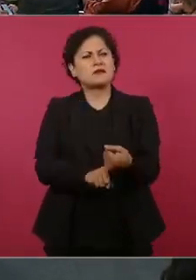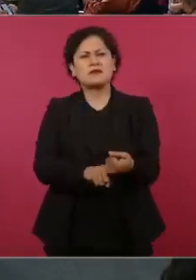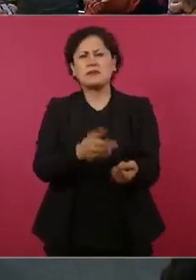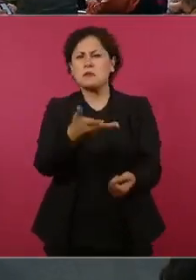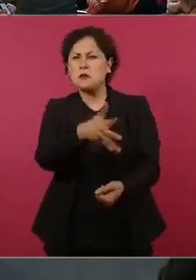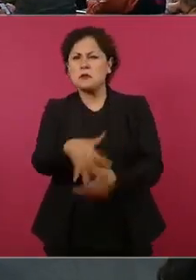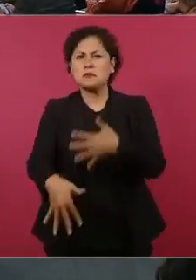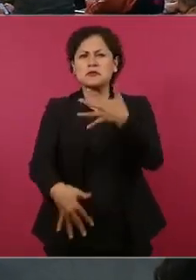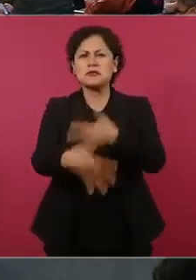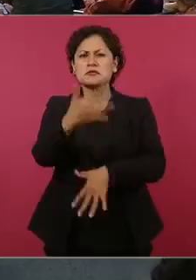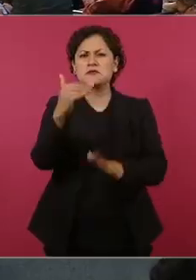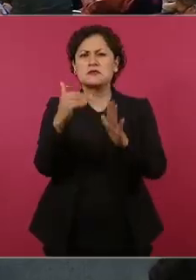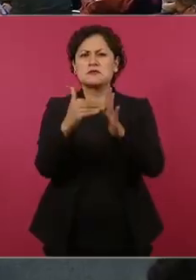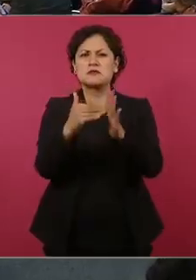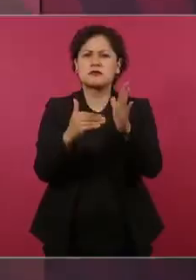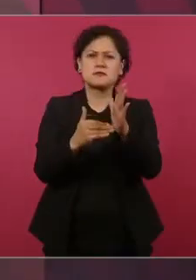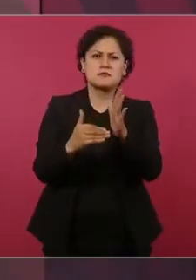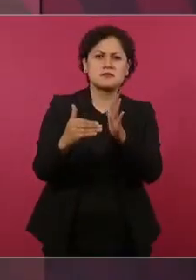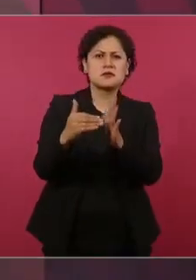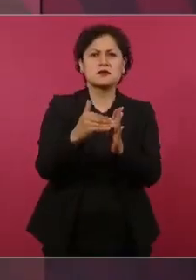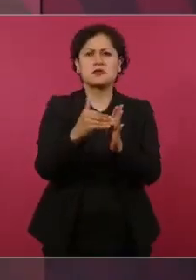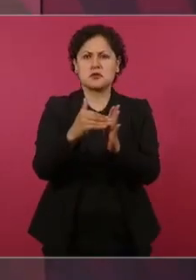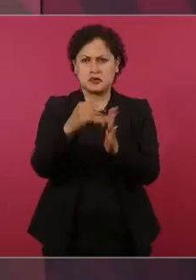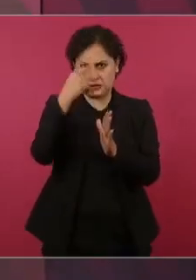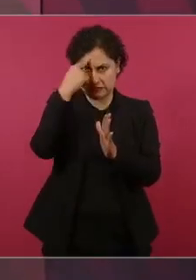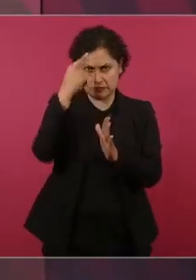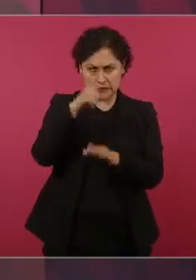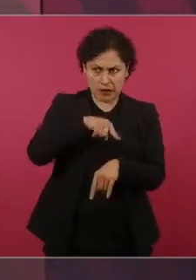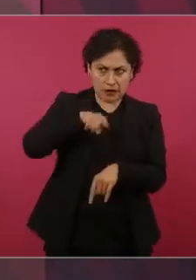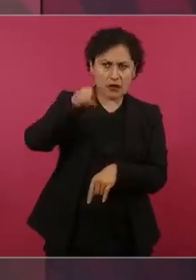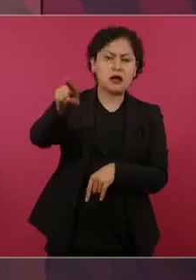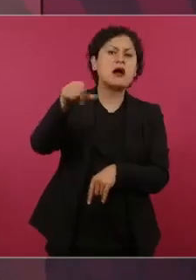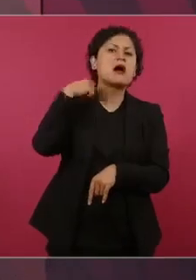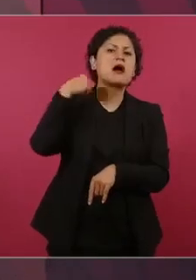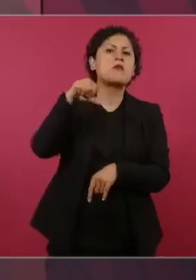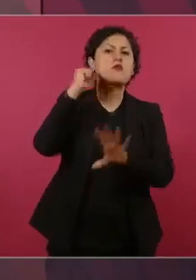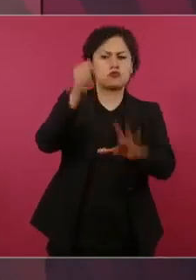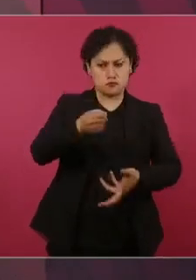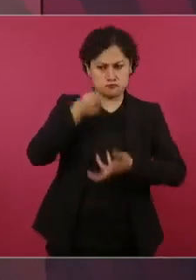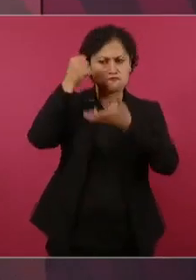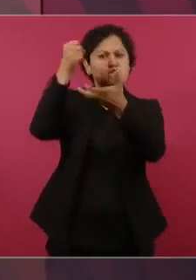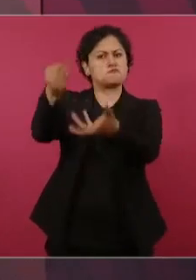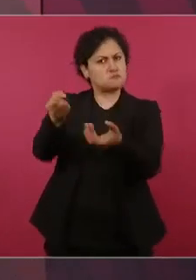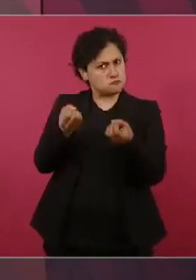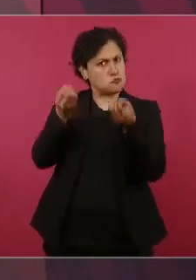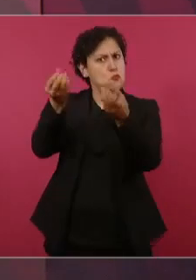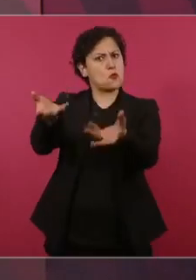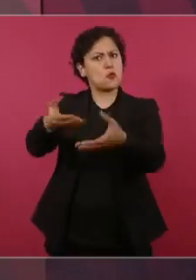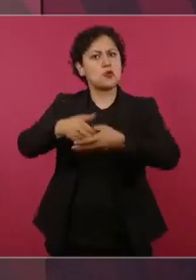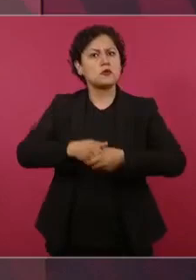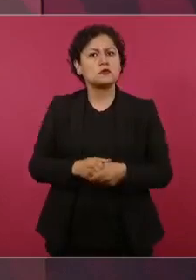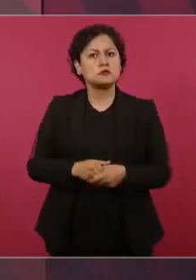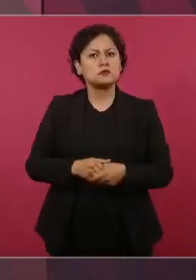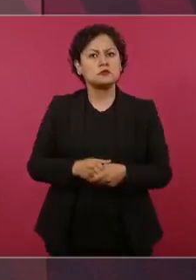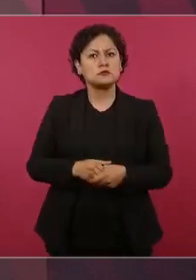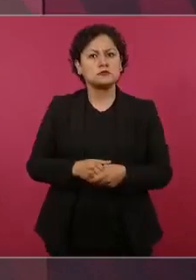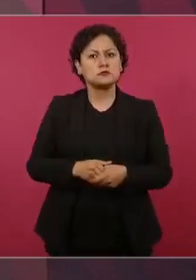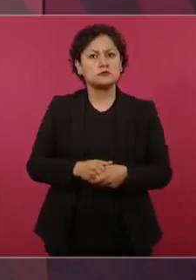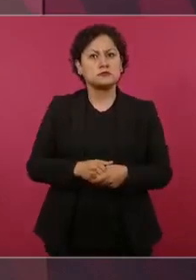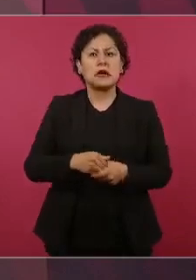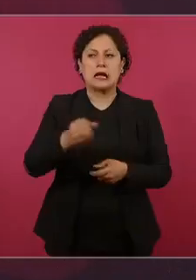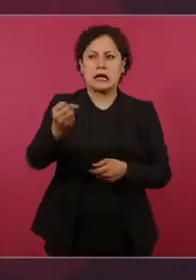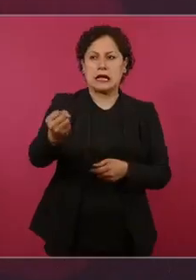a los damnificados de Acapulco, y dijo que sí,